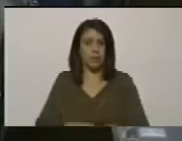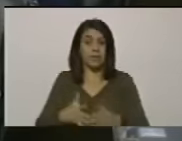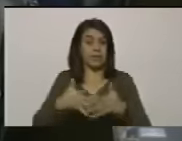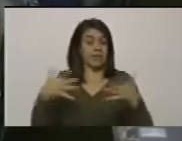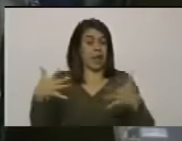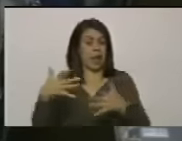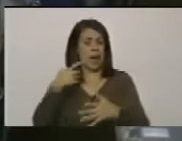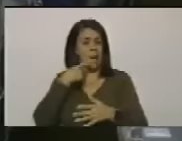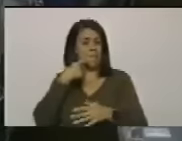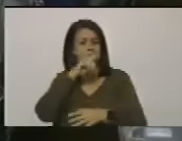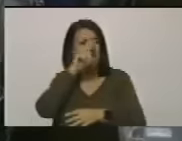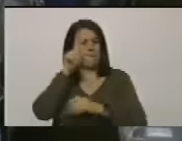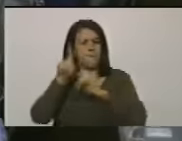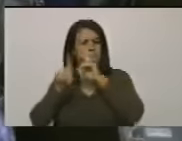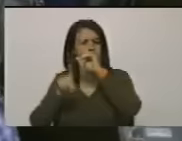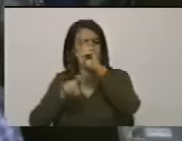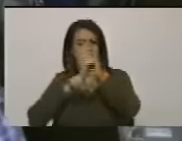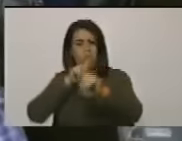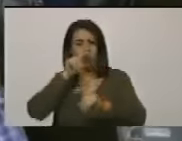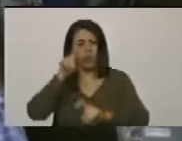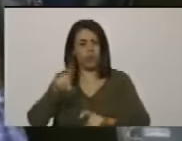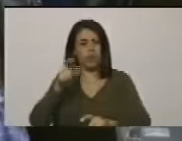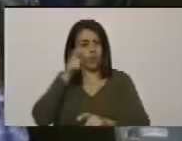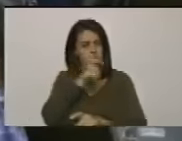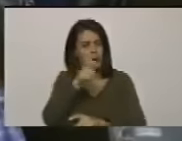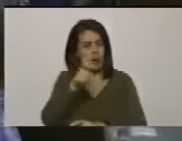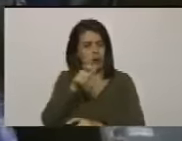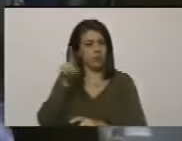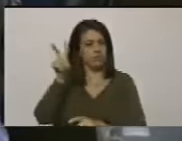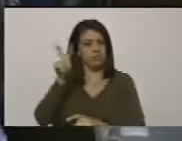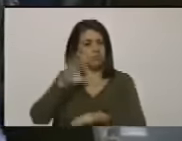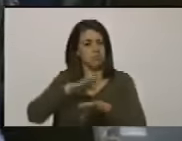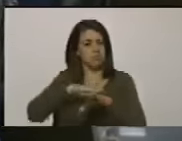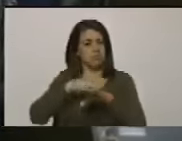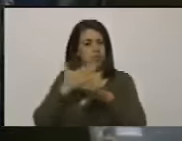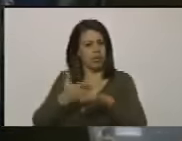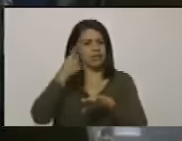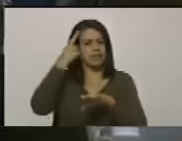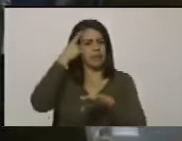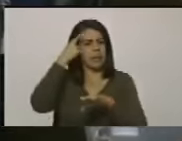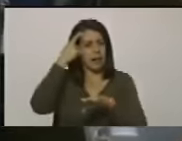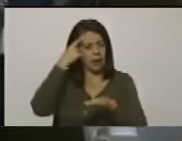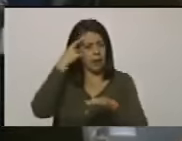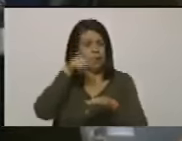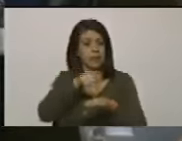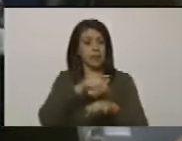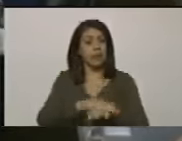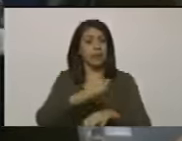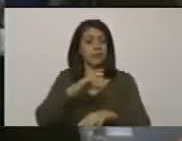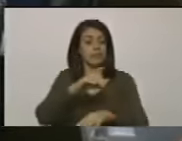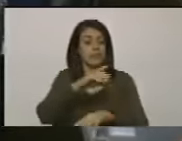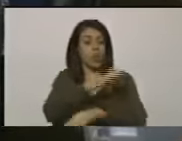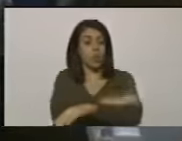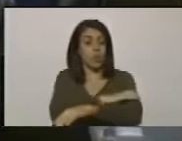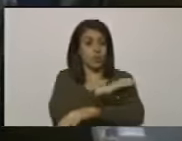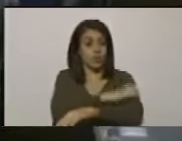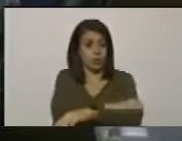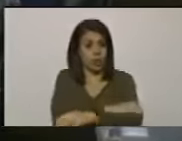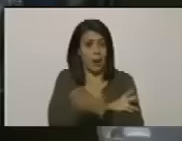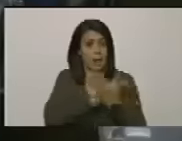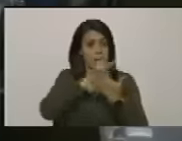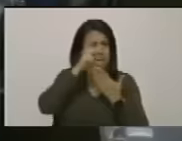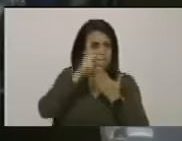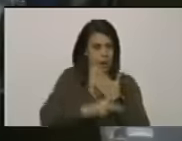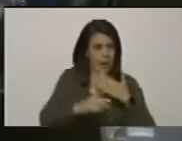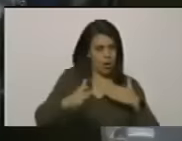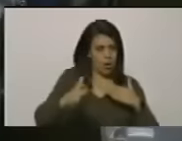gran pregunta que se hace el pueblo venezolano es la siguiente ¿por qué si saben que esa oposición conspira